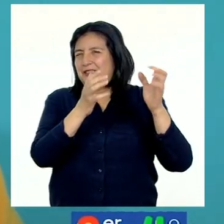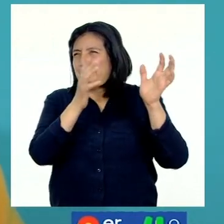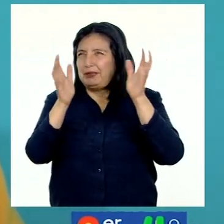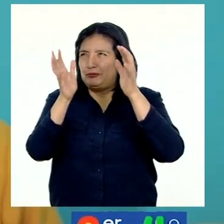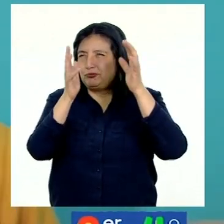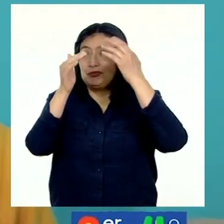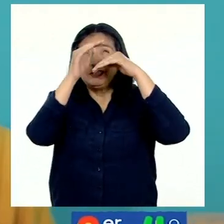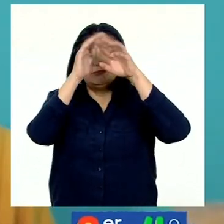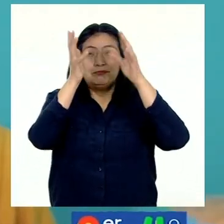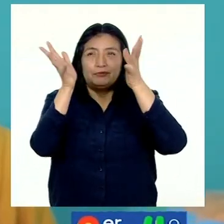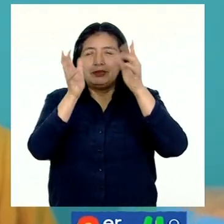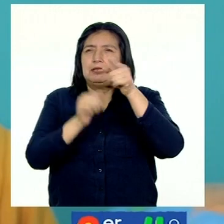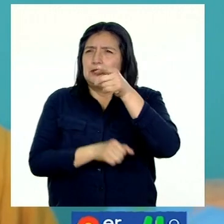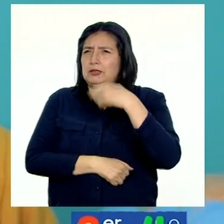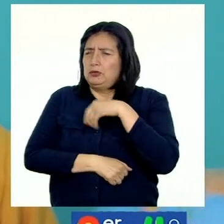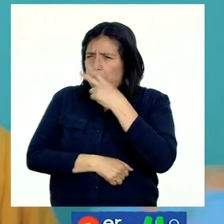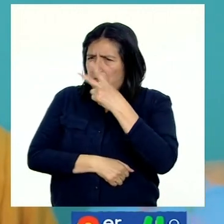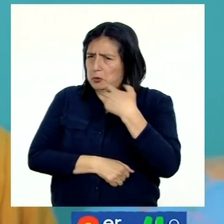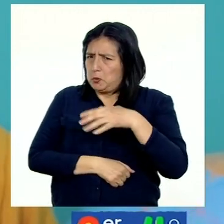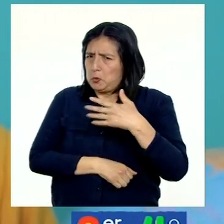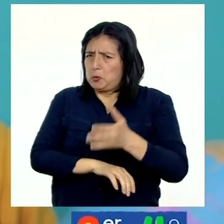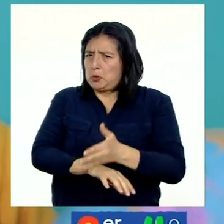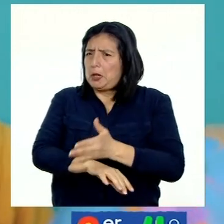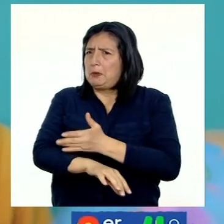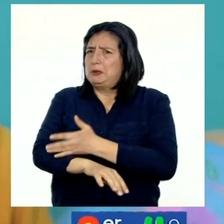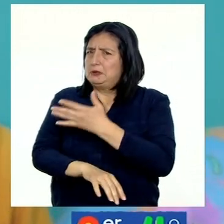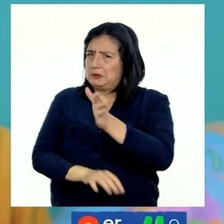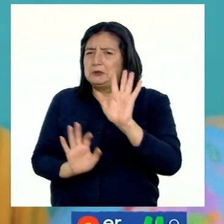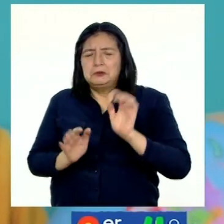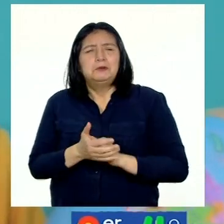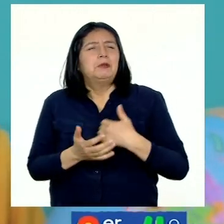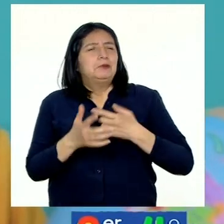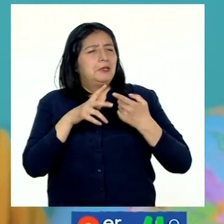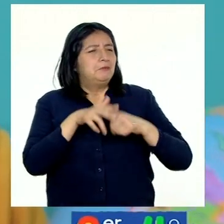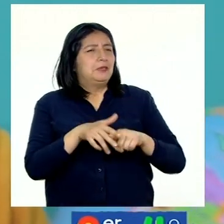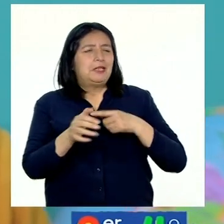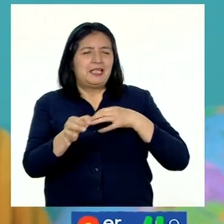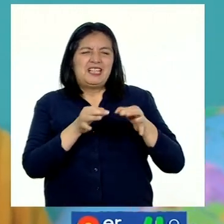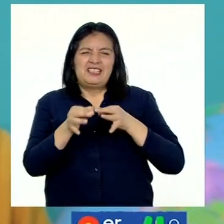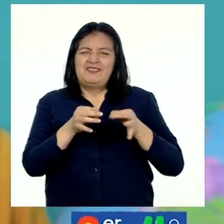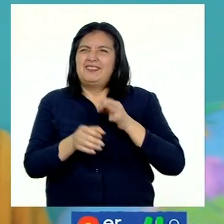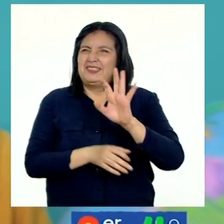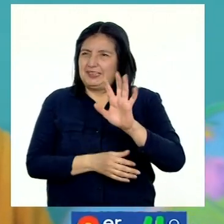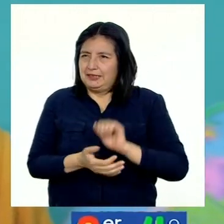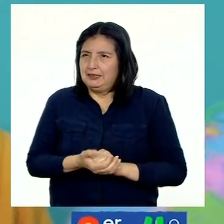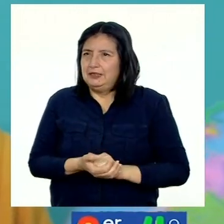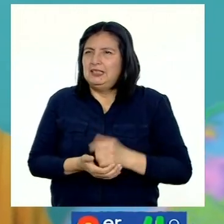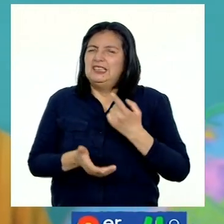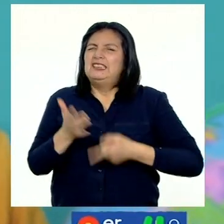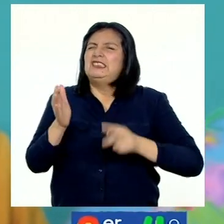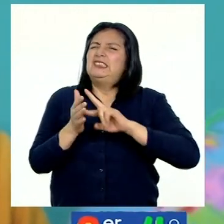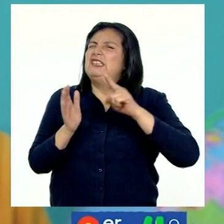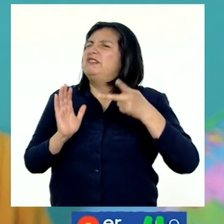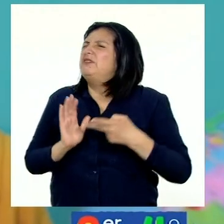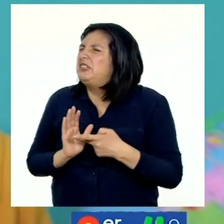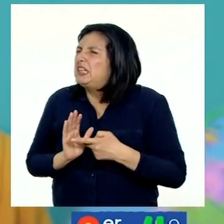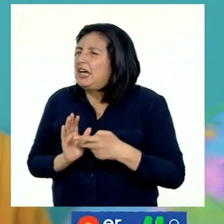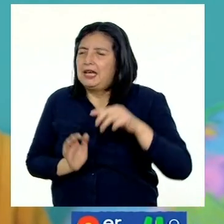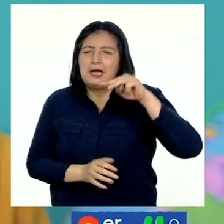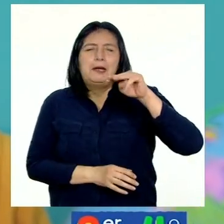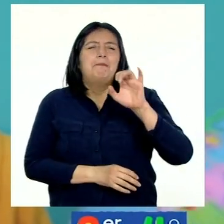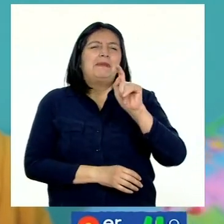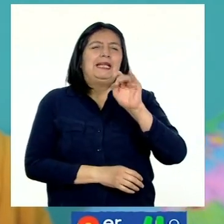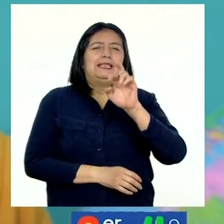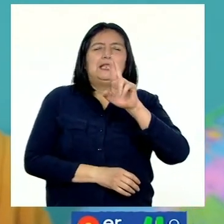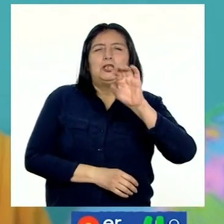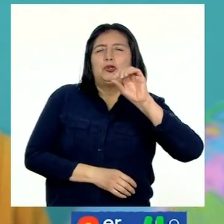meteorológicos. Veo que ya han avanzado un poco, entonces comenzaré explicándoles lo que es la meteorología. La meteorología